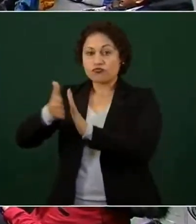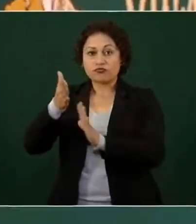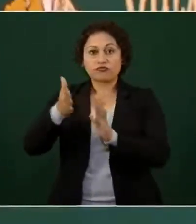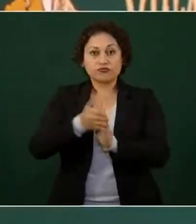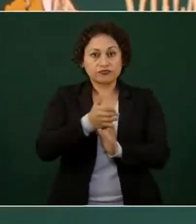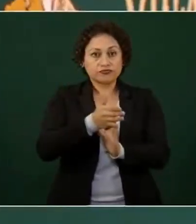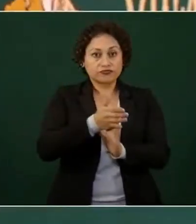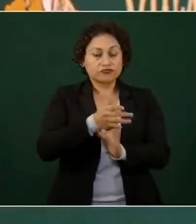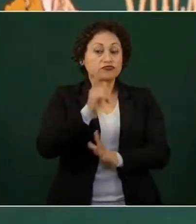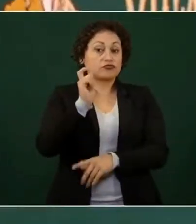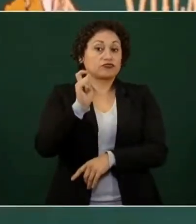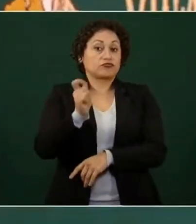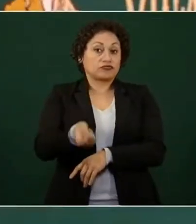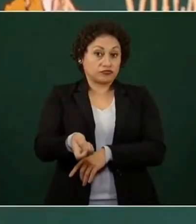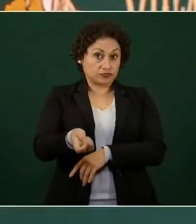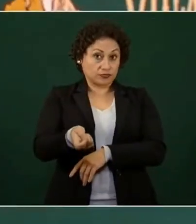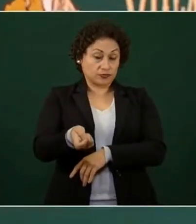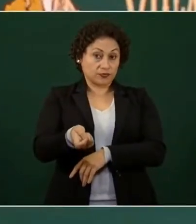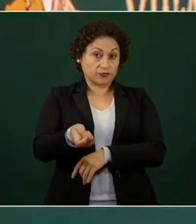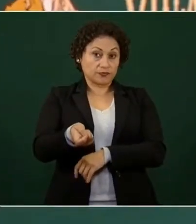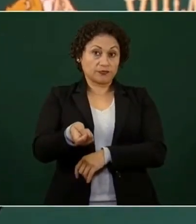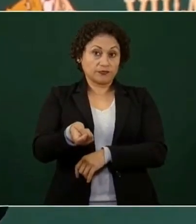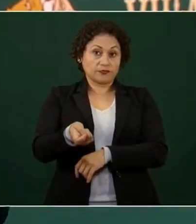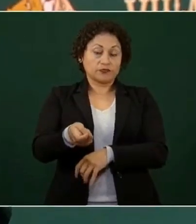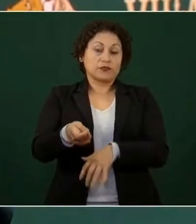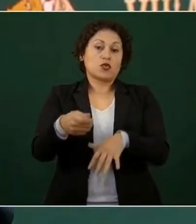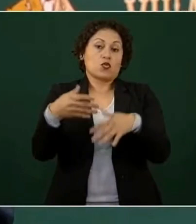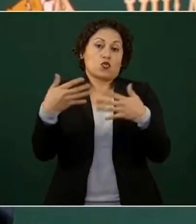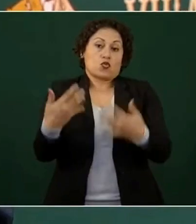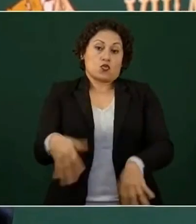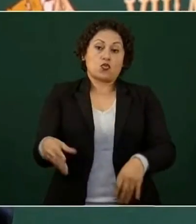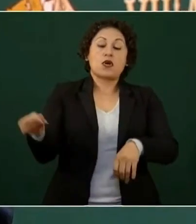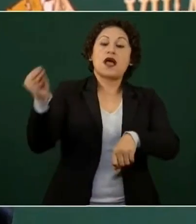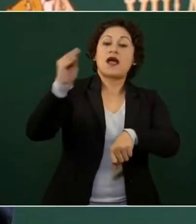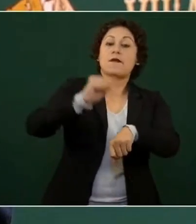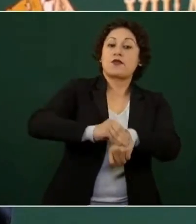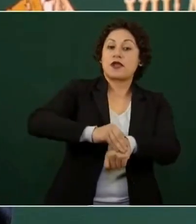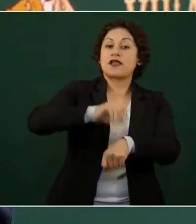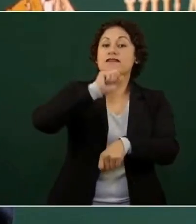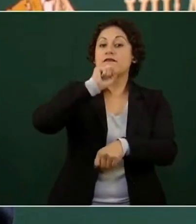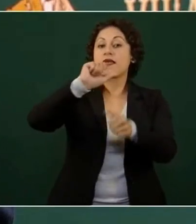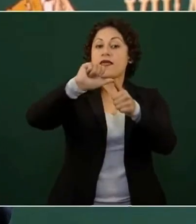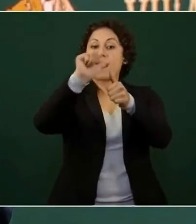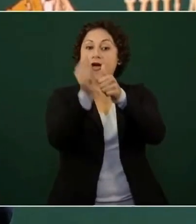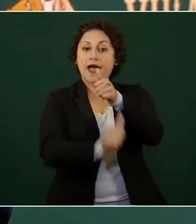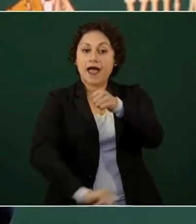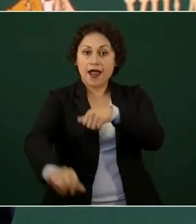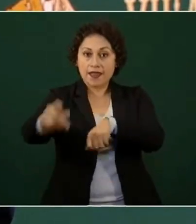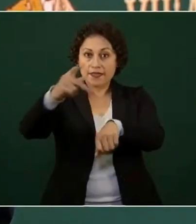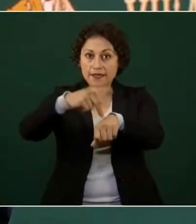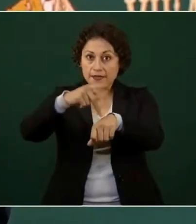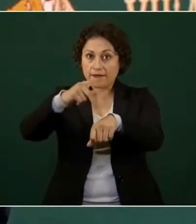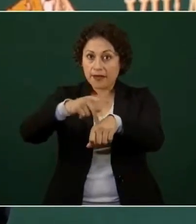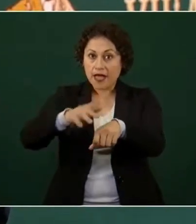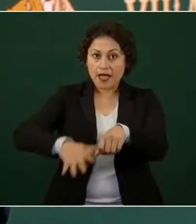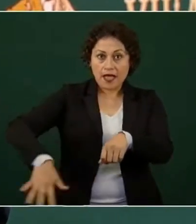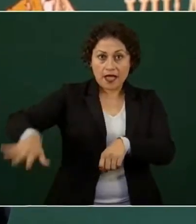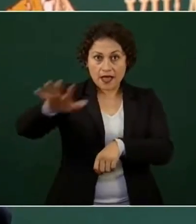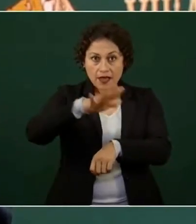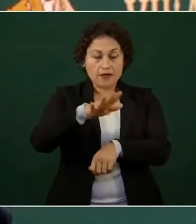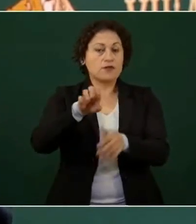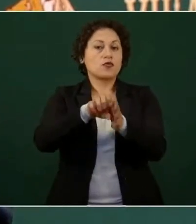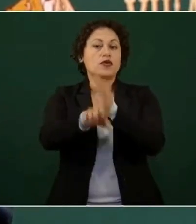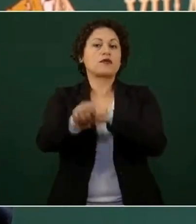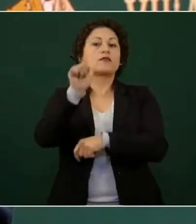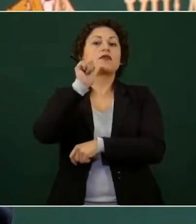esculturas. Es, ese puente que se inauguró